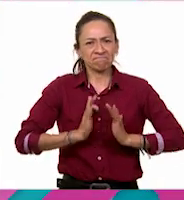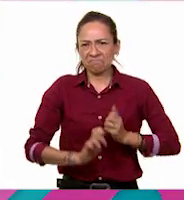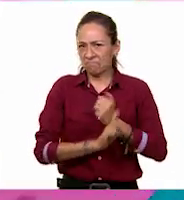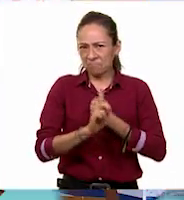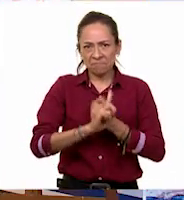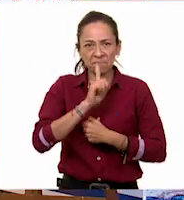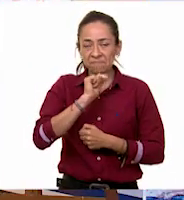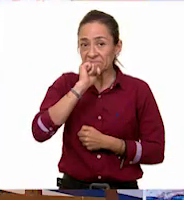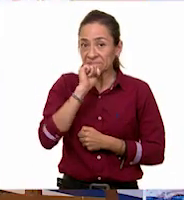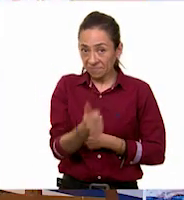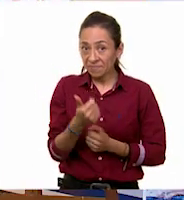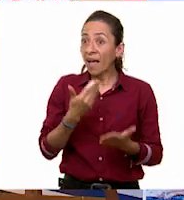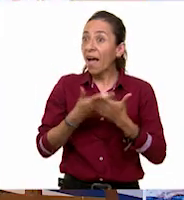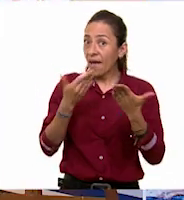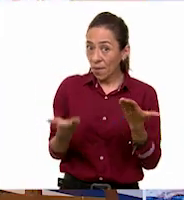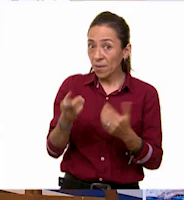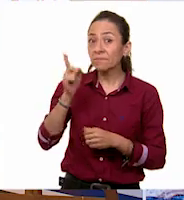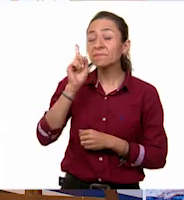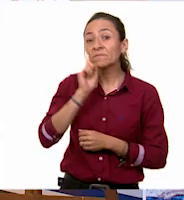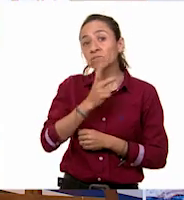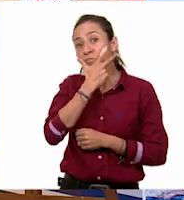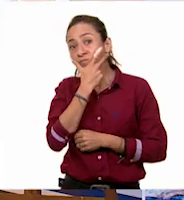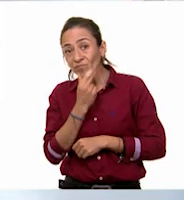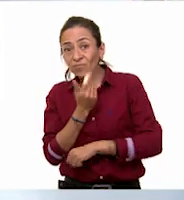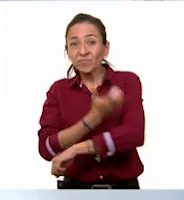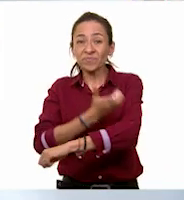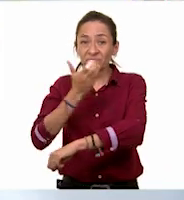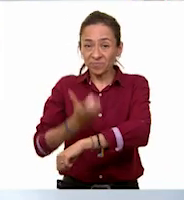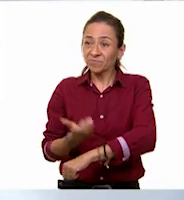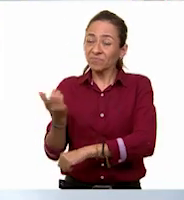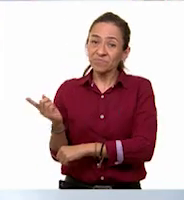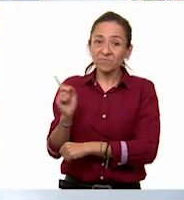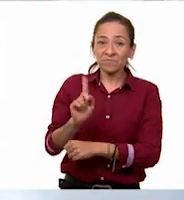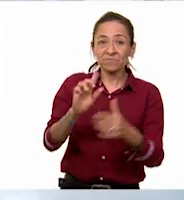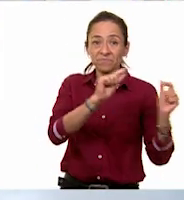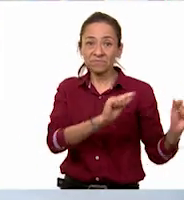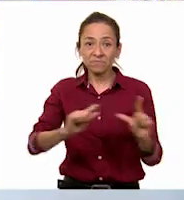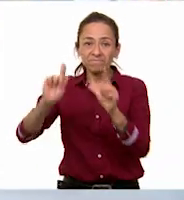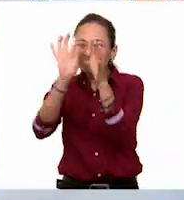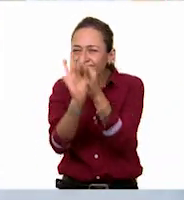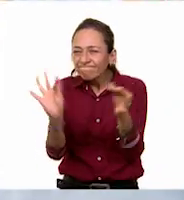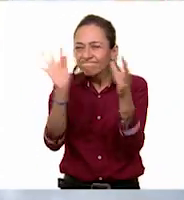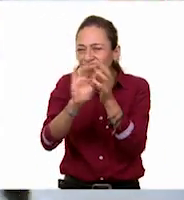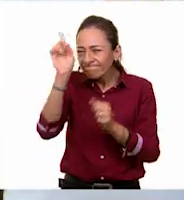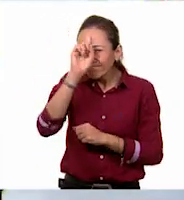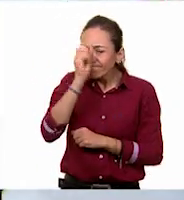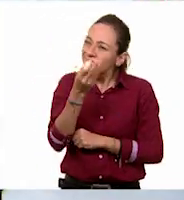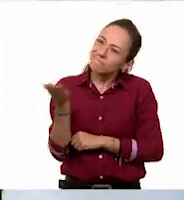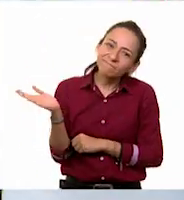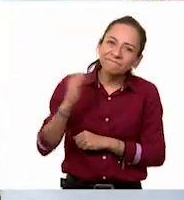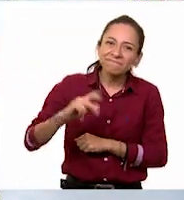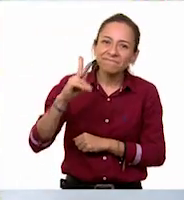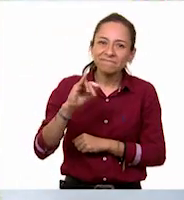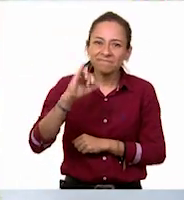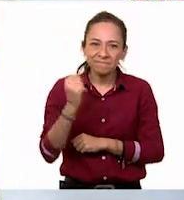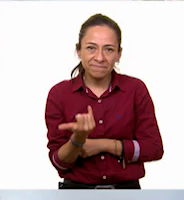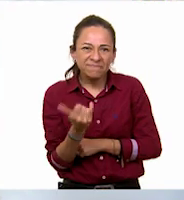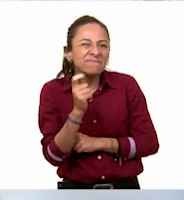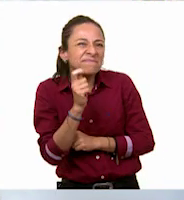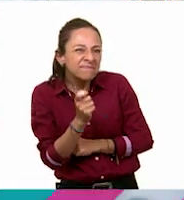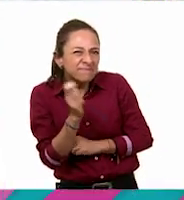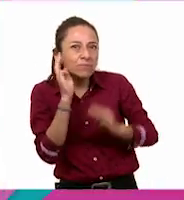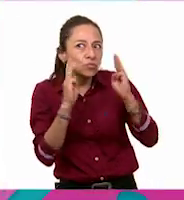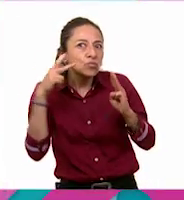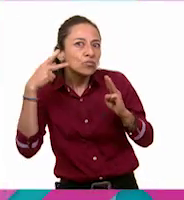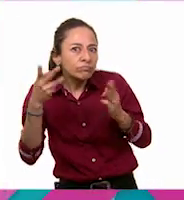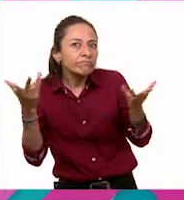compañeras y compañeros nos van a dar algunos consejos. Vente, Pili. Vamos a ver. A nuestro compañero que nos va a decir algunos consejos sobre el museo